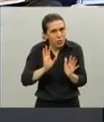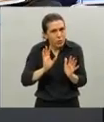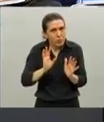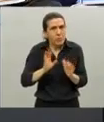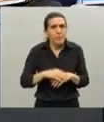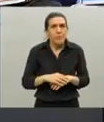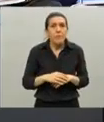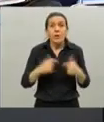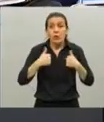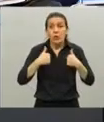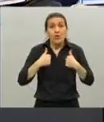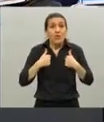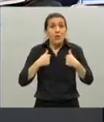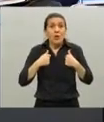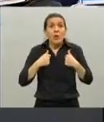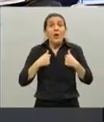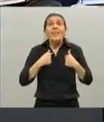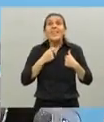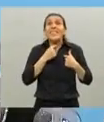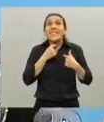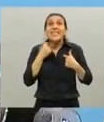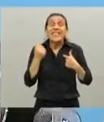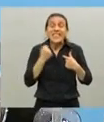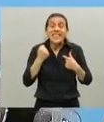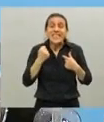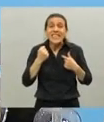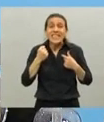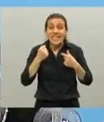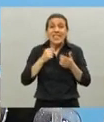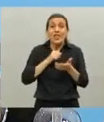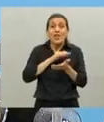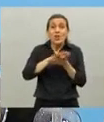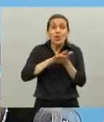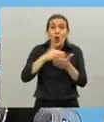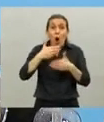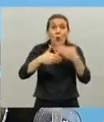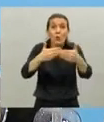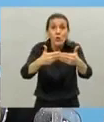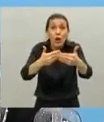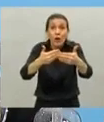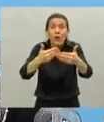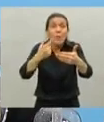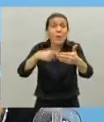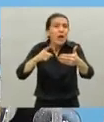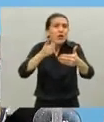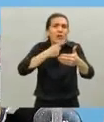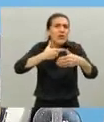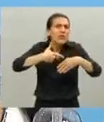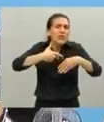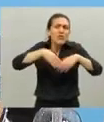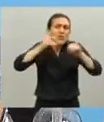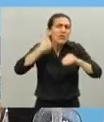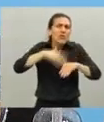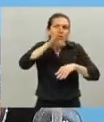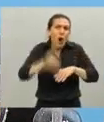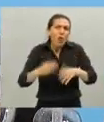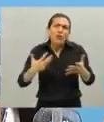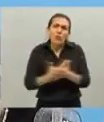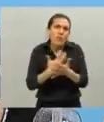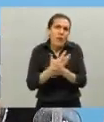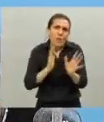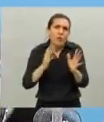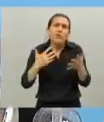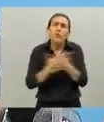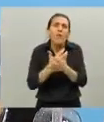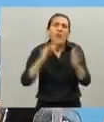yo espero poder sortear este tiempo con el menor dolor posible yo cada día que veo una muerte y